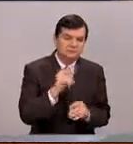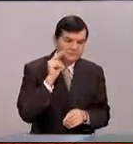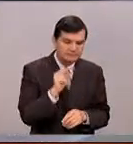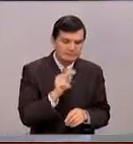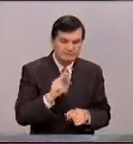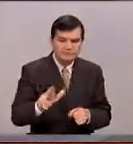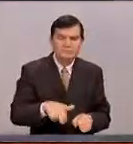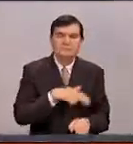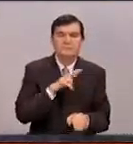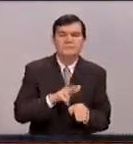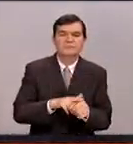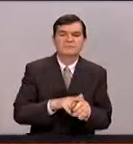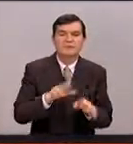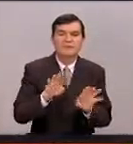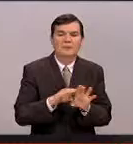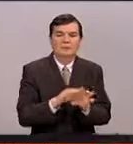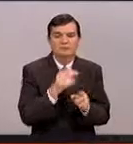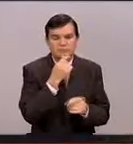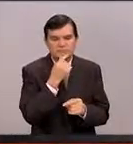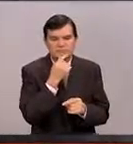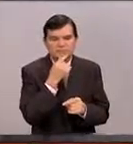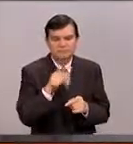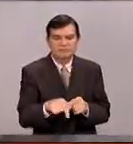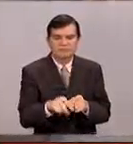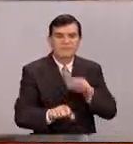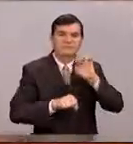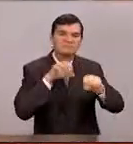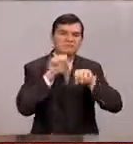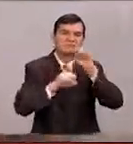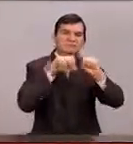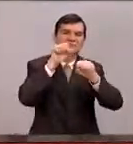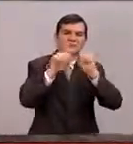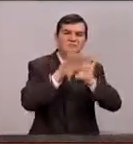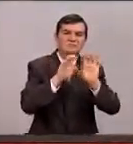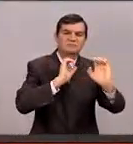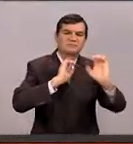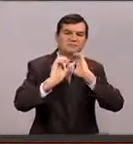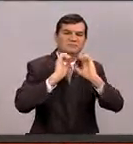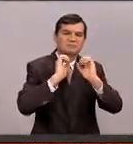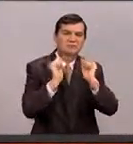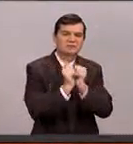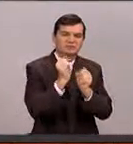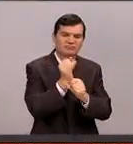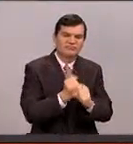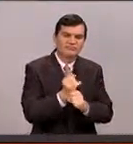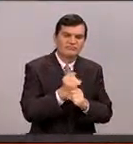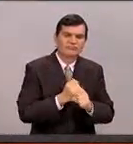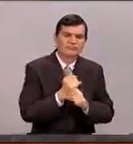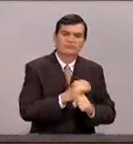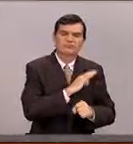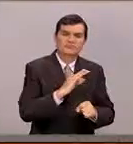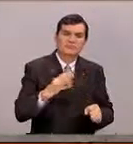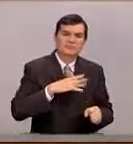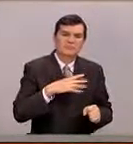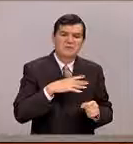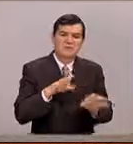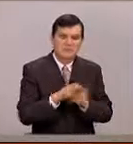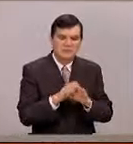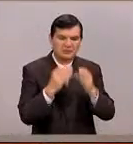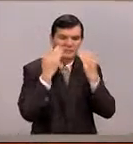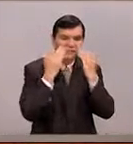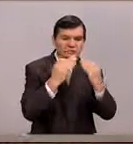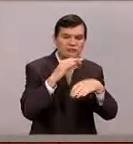naturalidad con la que los niños van a comunicarse con el investigador que pueden tener de manera